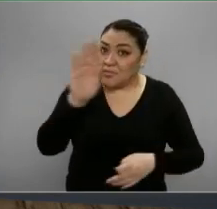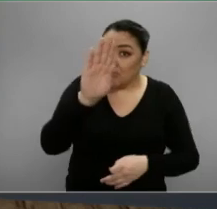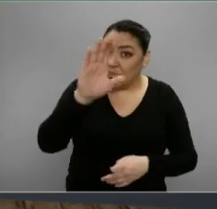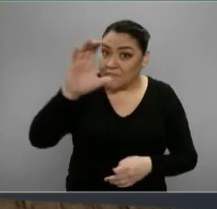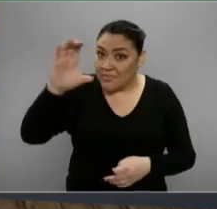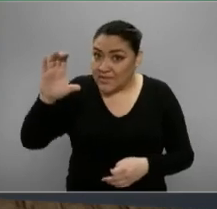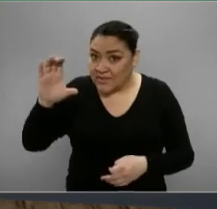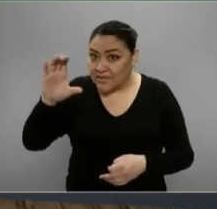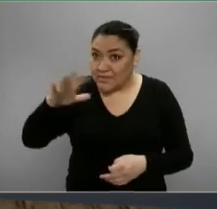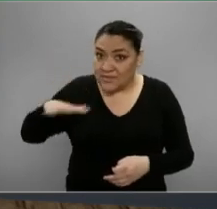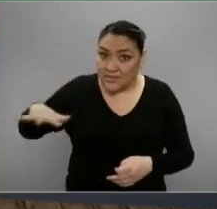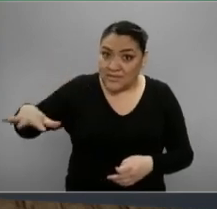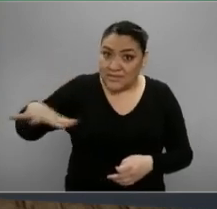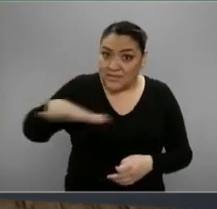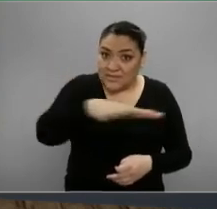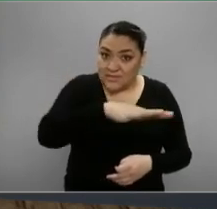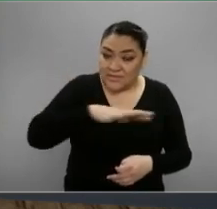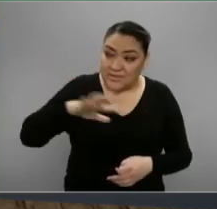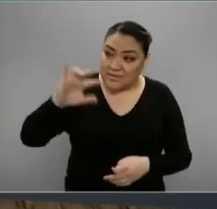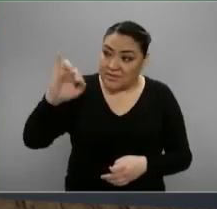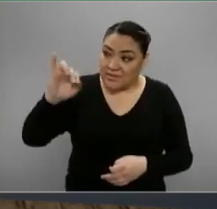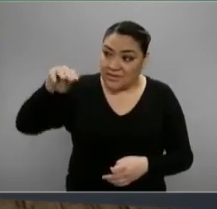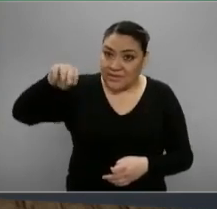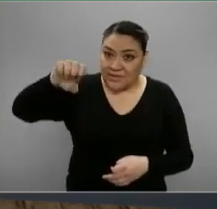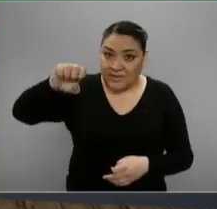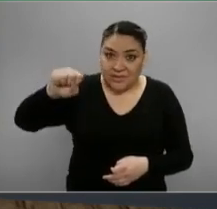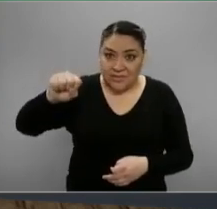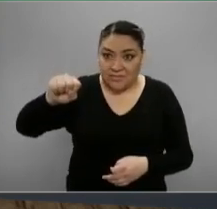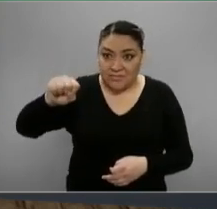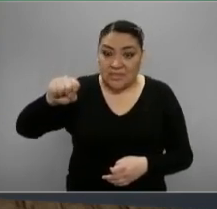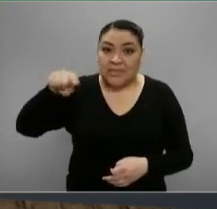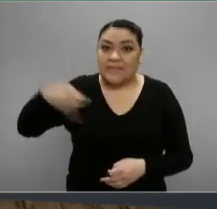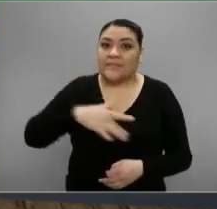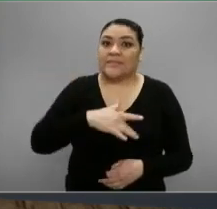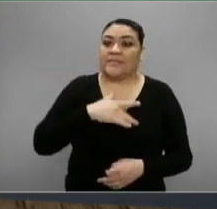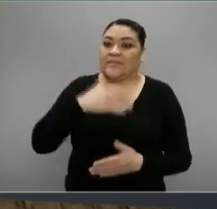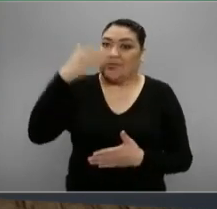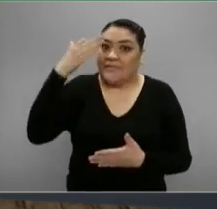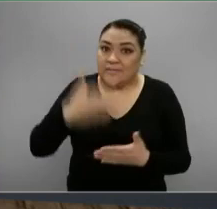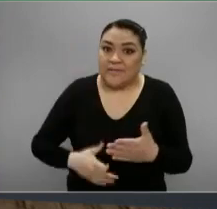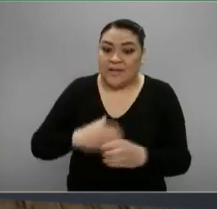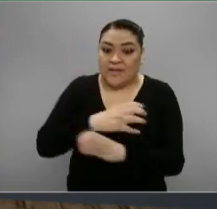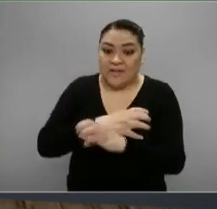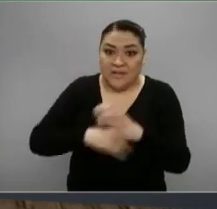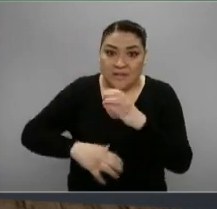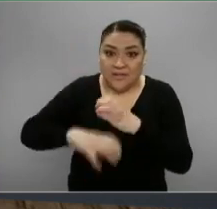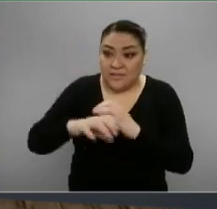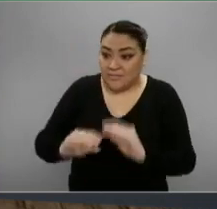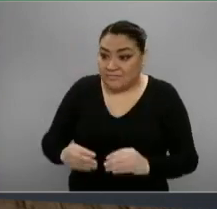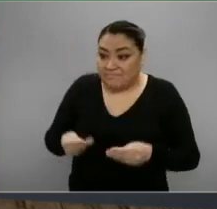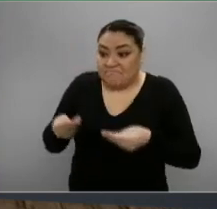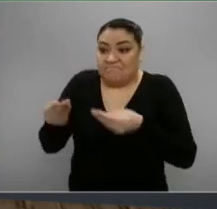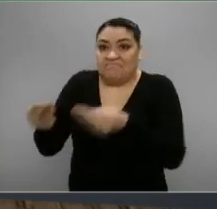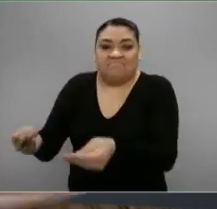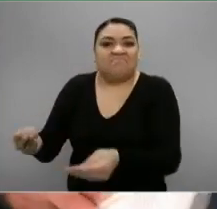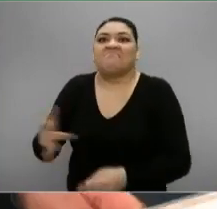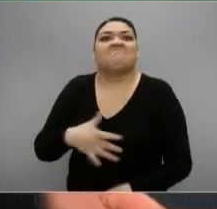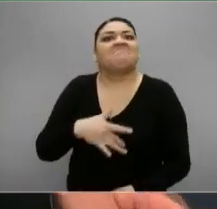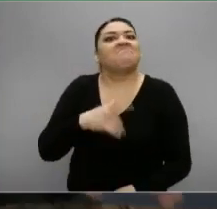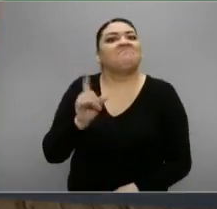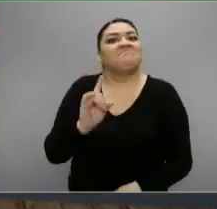delegación del IMSS no se preocupó por dar protección a los médicos